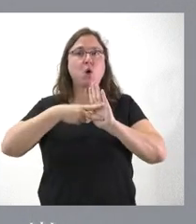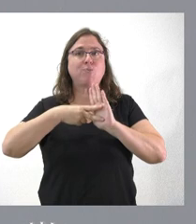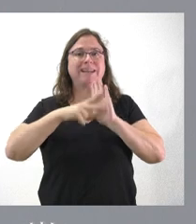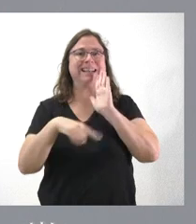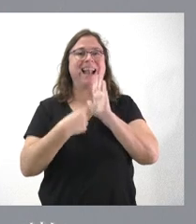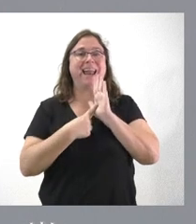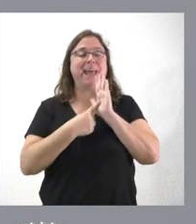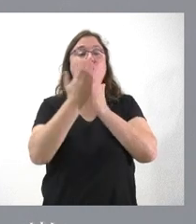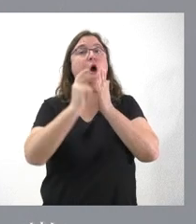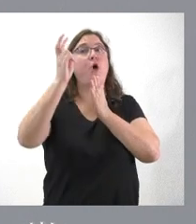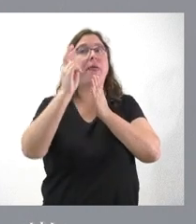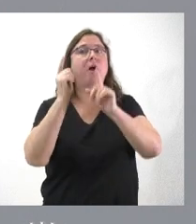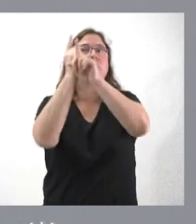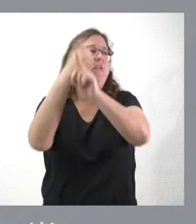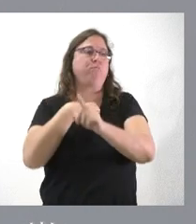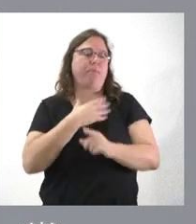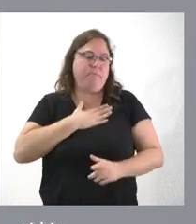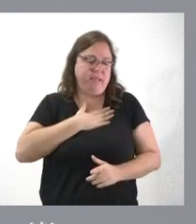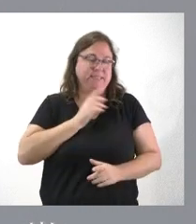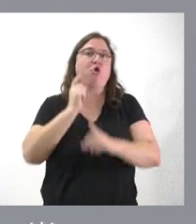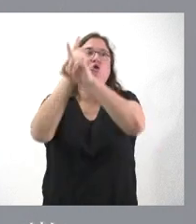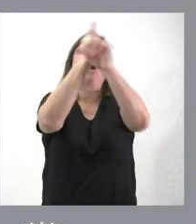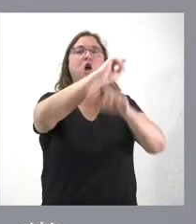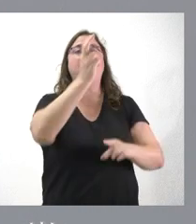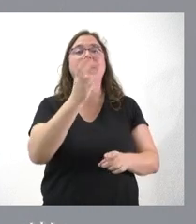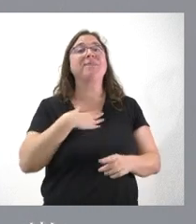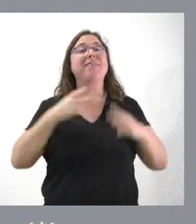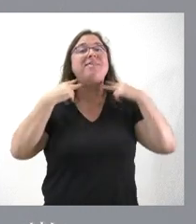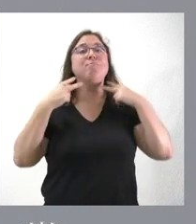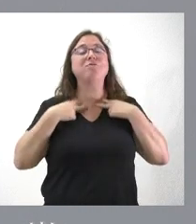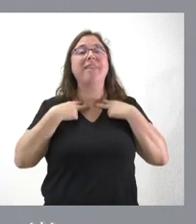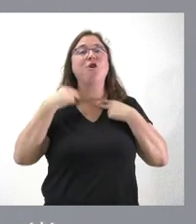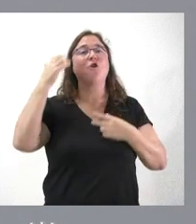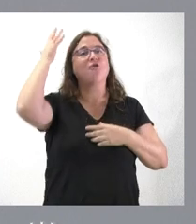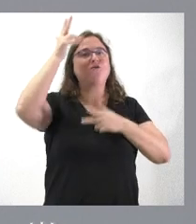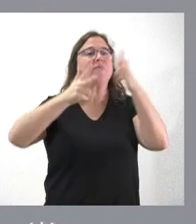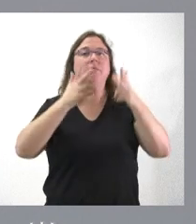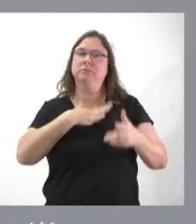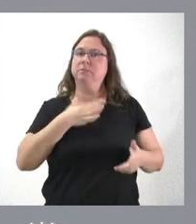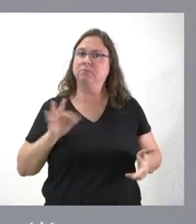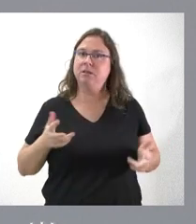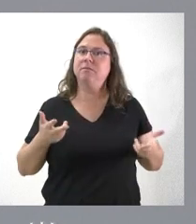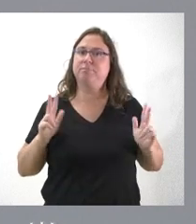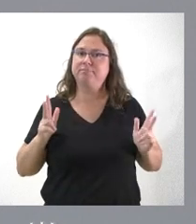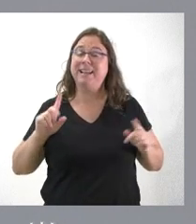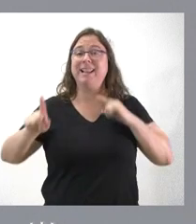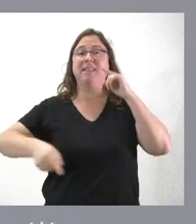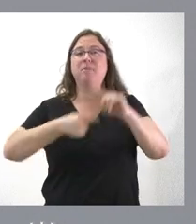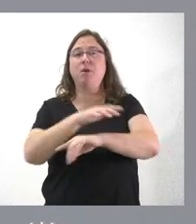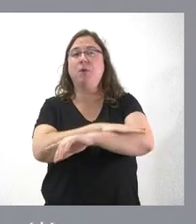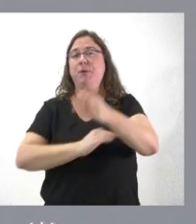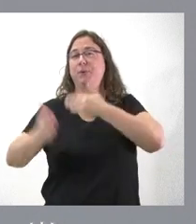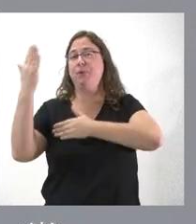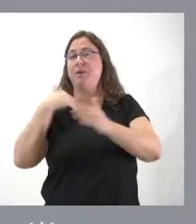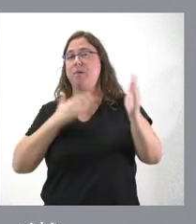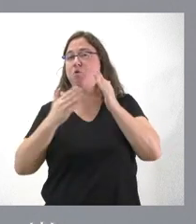ley de otras comunidades autónomas. Pero, como estamos hablando de diputaciones forales, sí que cabía el recurso. Y luego el Gobierno, en aquel momento fue